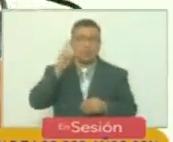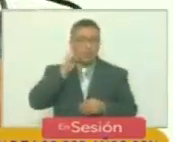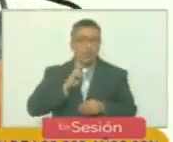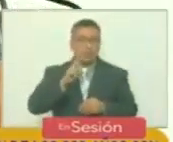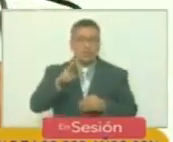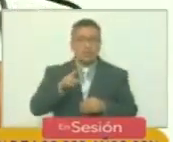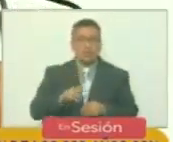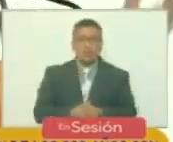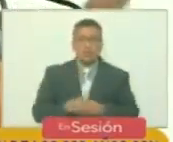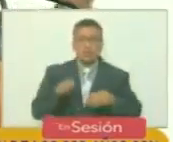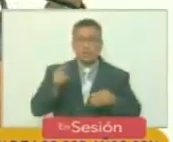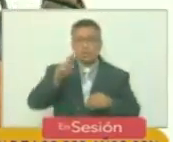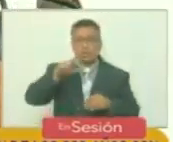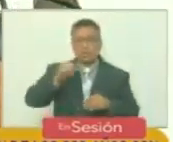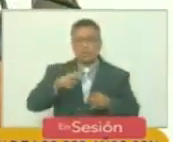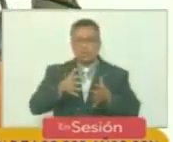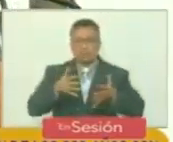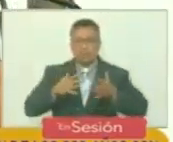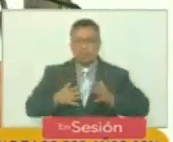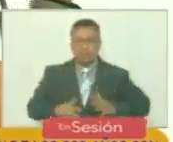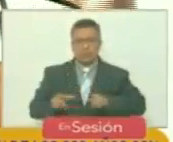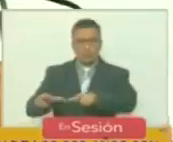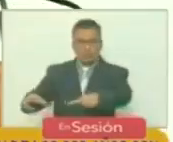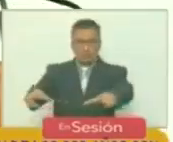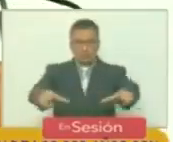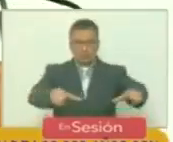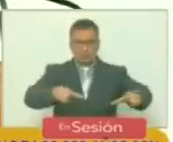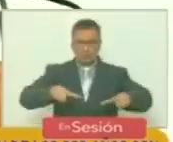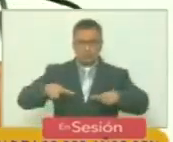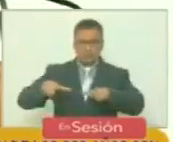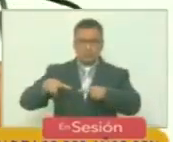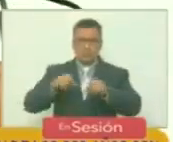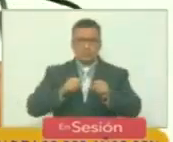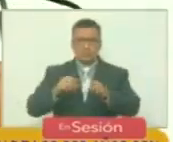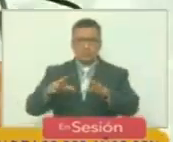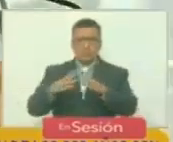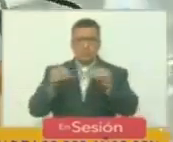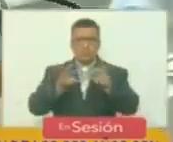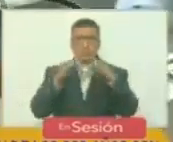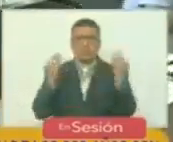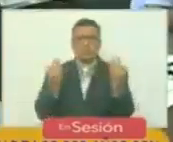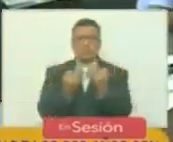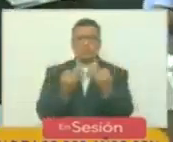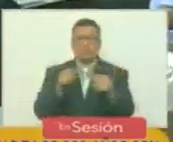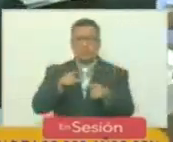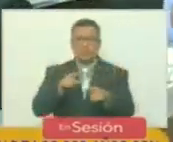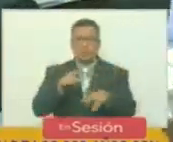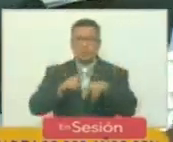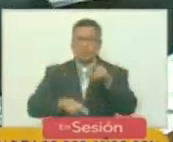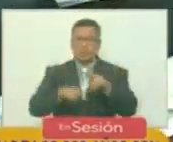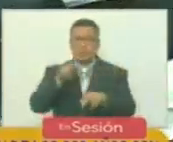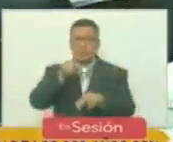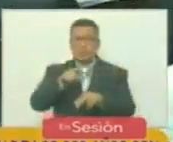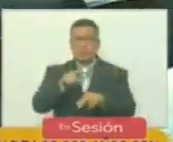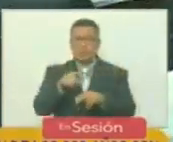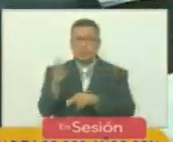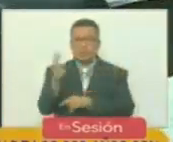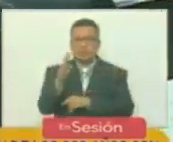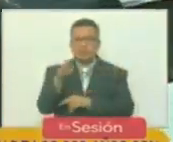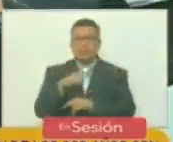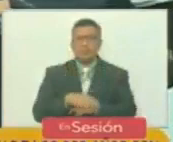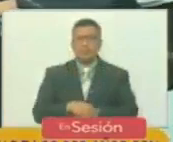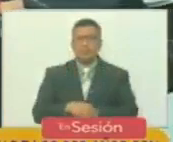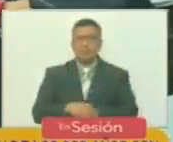de la Santísima Trinidad, donó los terrenos que eran parte de su familia para que se construyese allí una iglesia